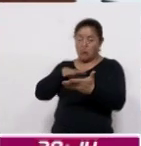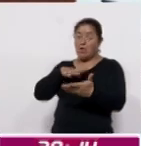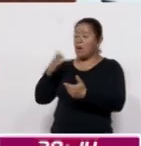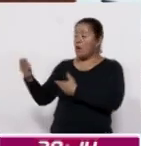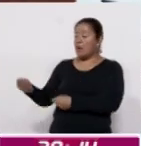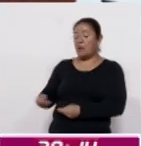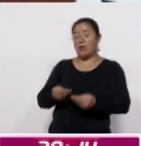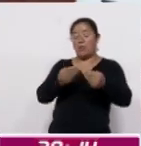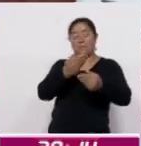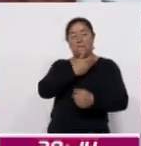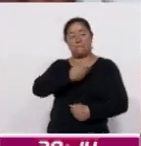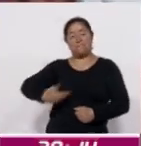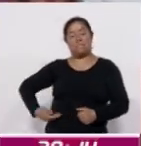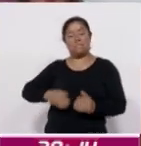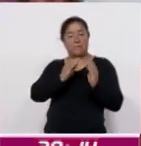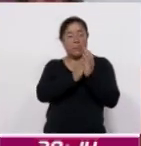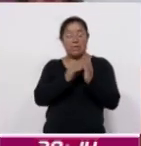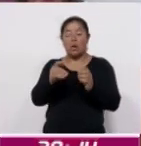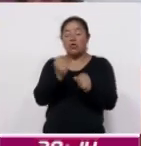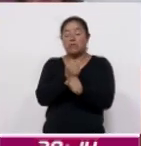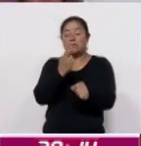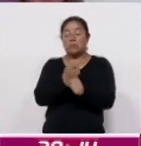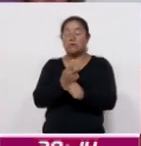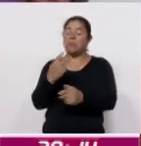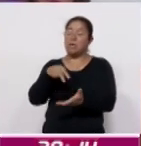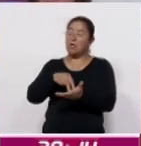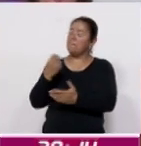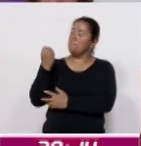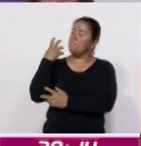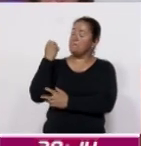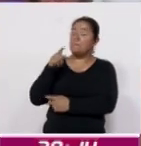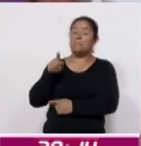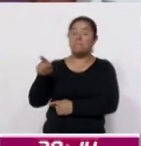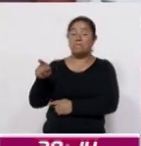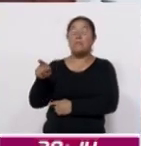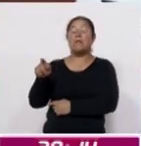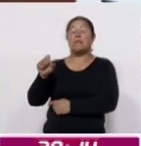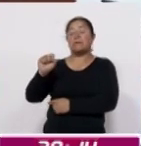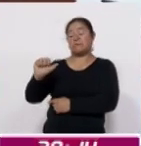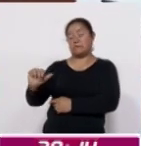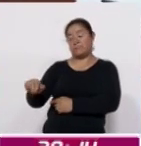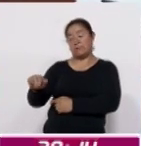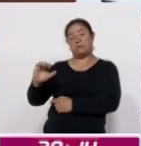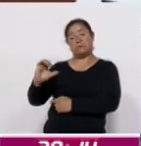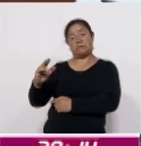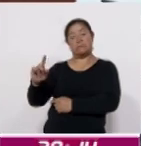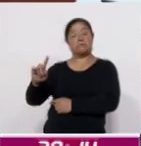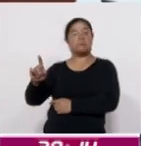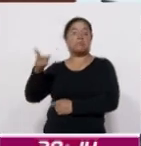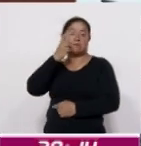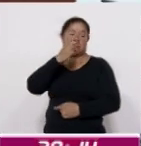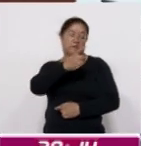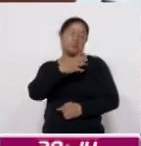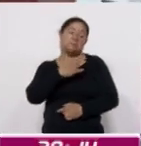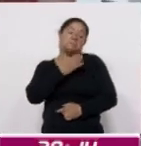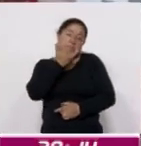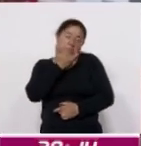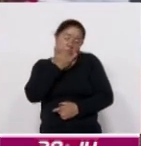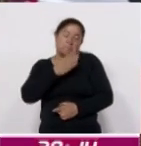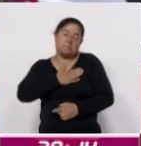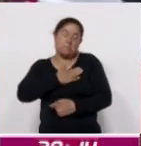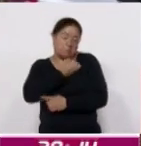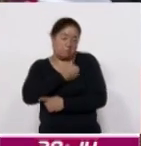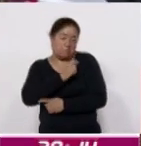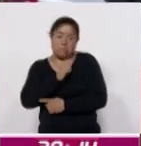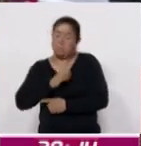presidente de Ixtenco a través de la Secretaría Parlamentaria, en la que Sánchez Rojas justificó su ausencia por razones de salud que le impidieron